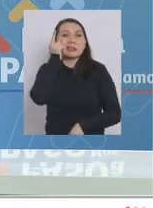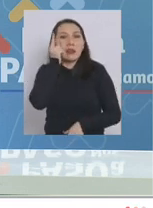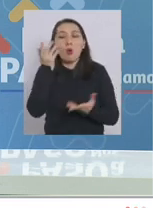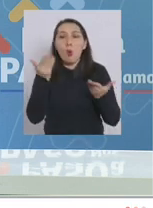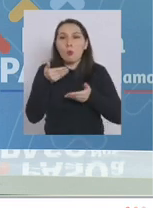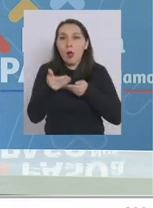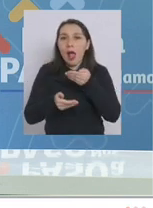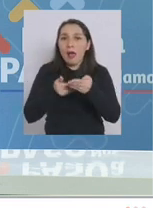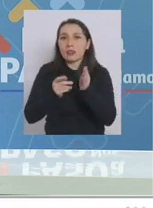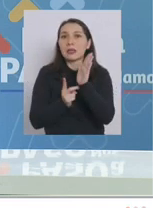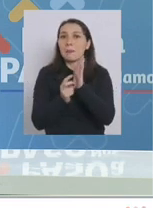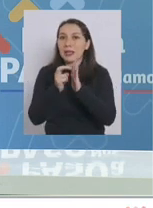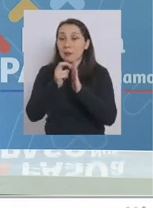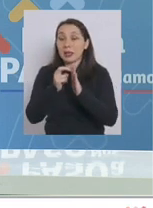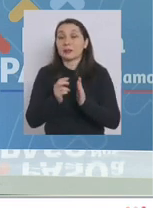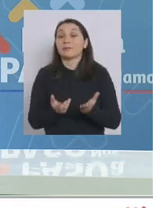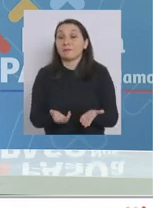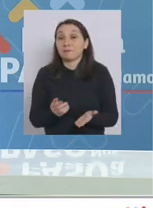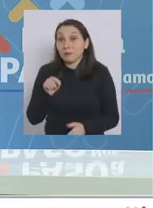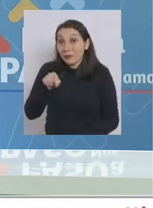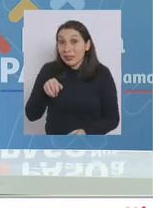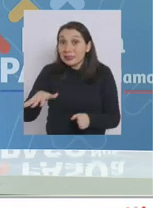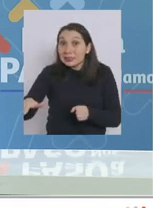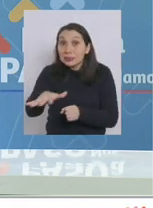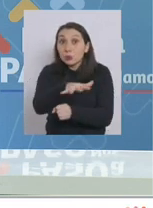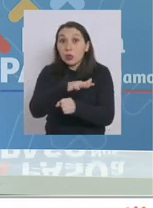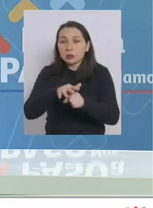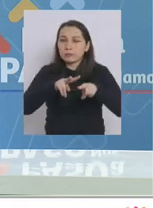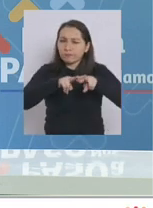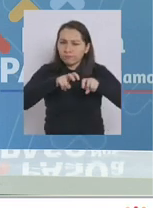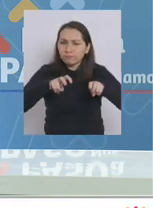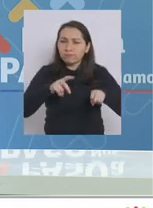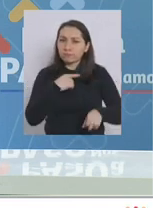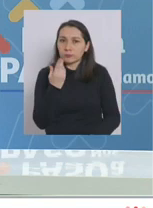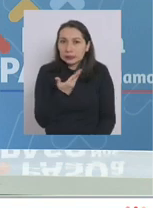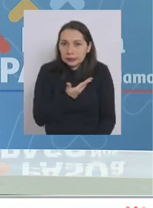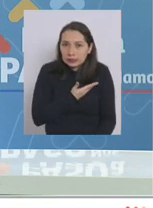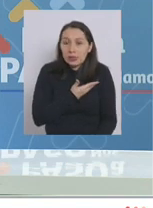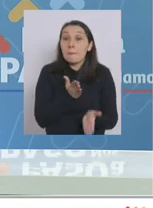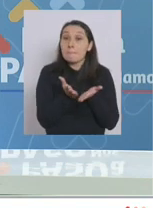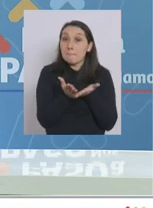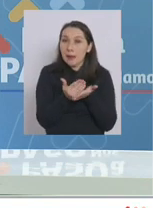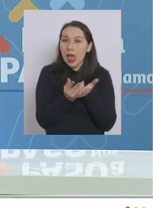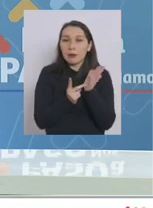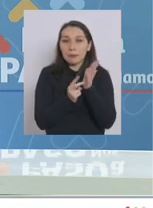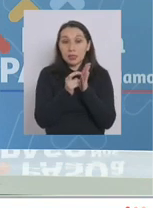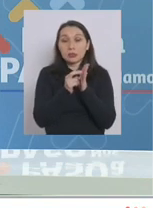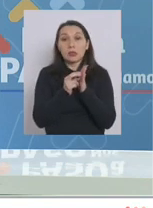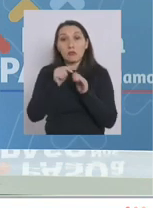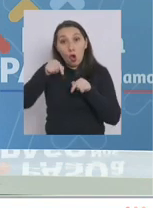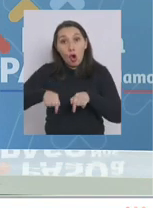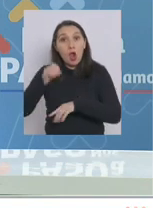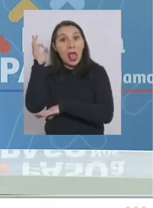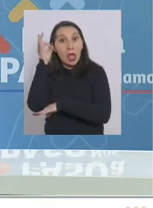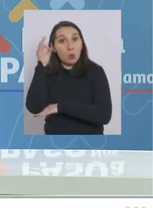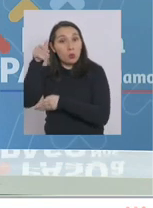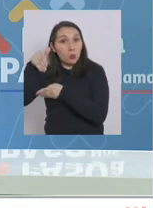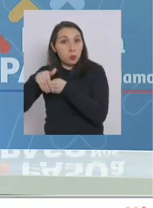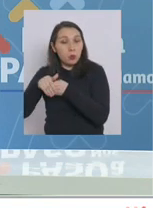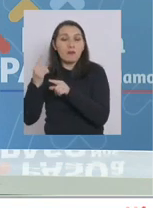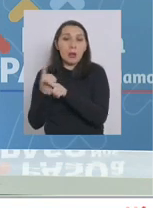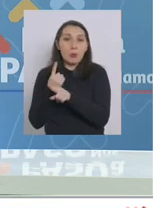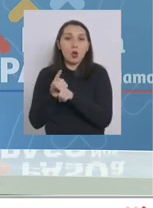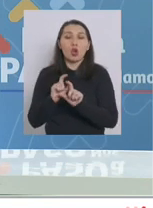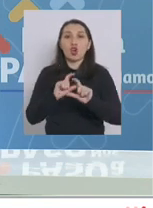cómo avanzamos en este paso a paso en este contexto de análisis que tenemos del plan paso a paso que vamos a ver hoy día vamos a